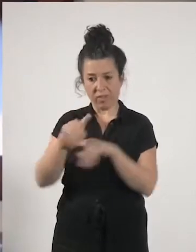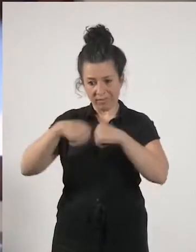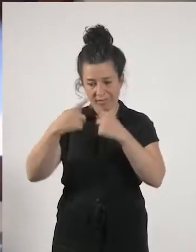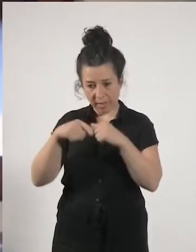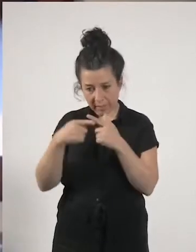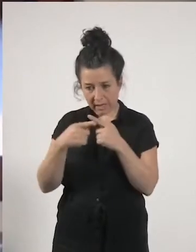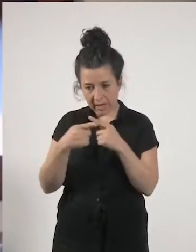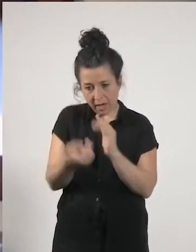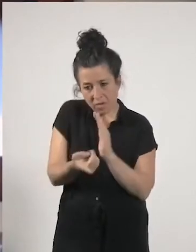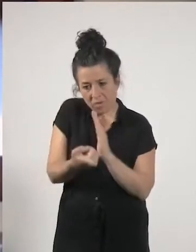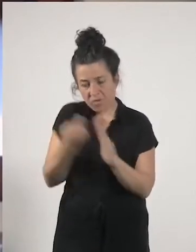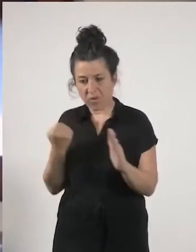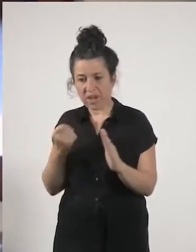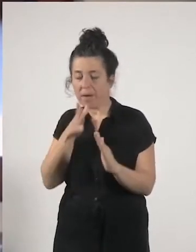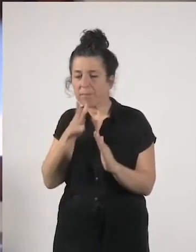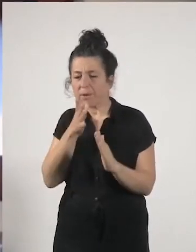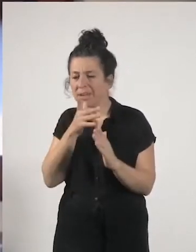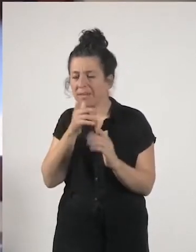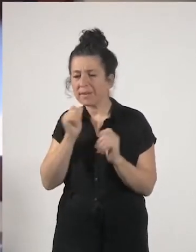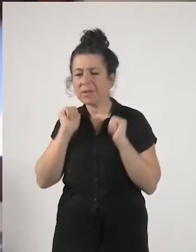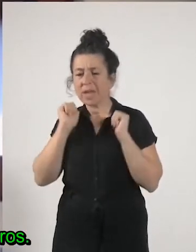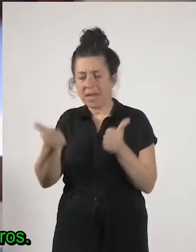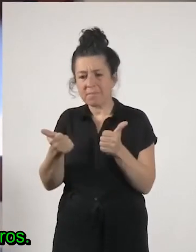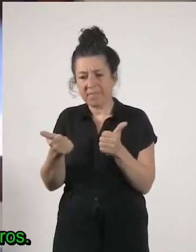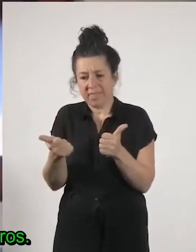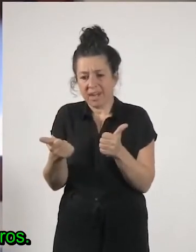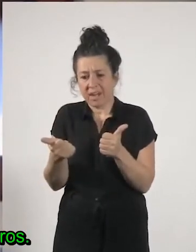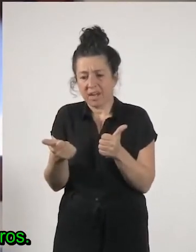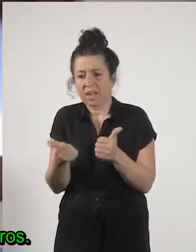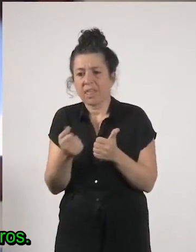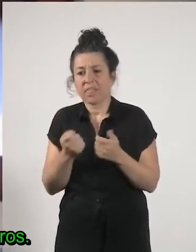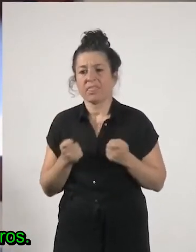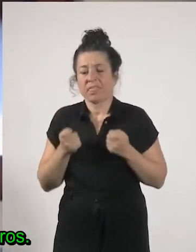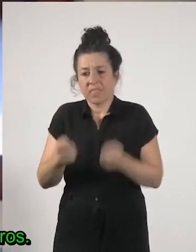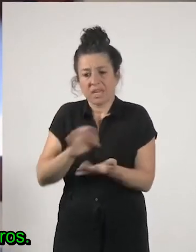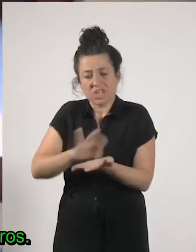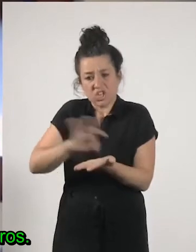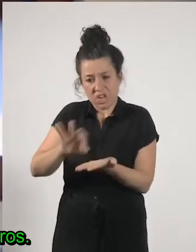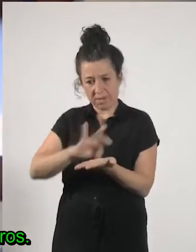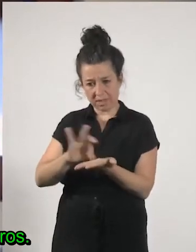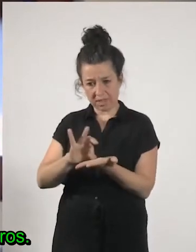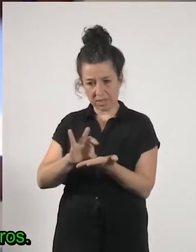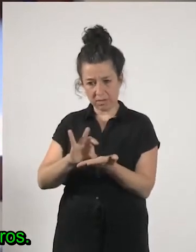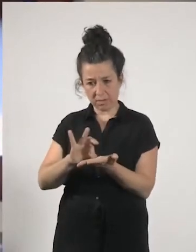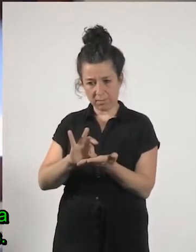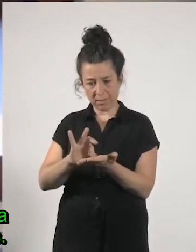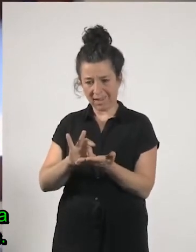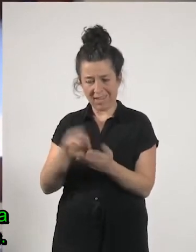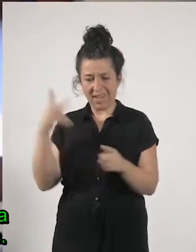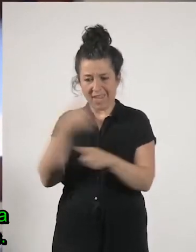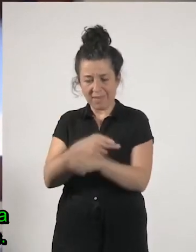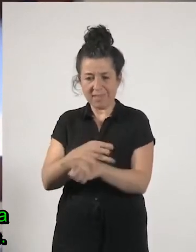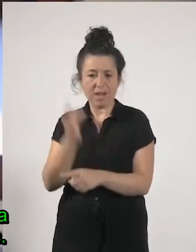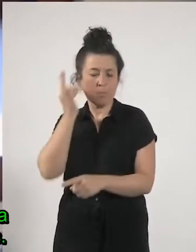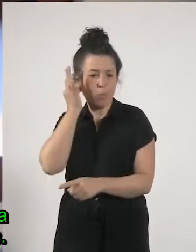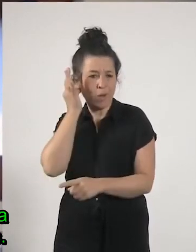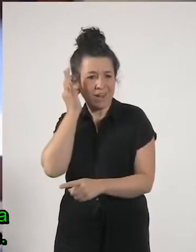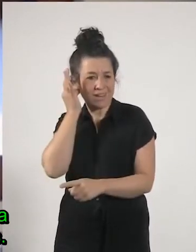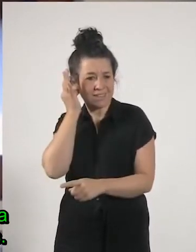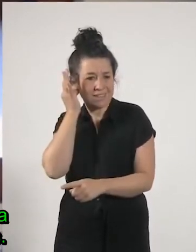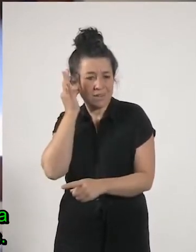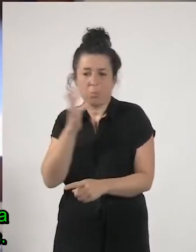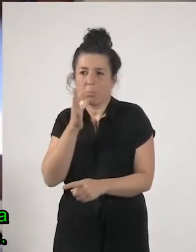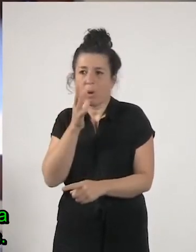a dejar de tener a las mujeres esclavas cuidando 24 horas por 200 o 300 euros esta prestación hay que